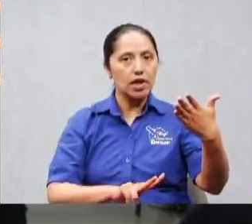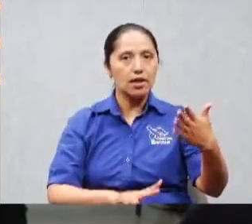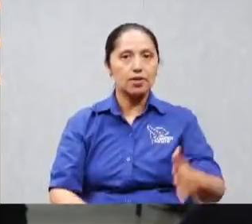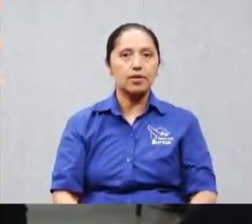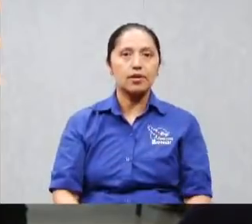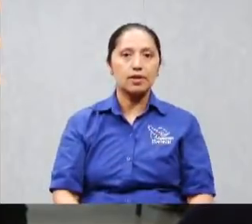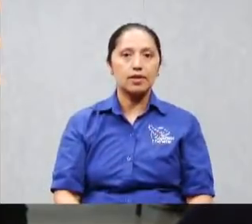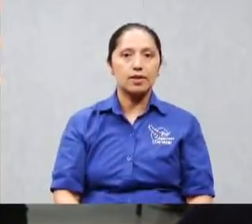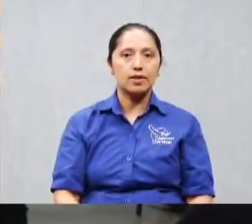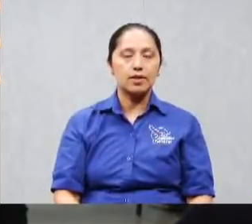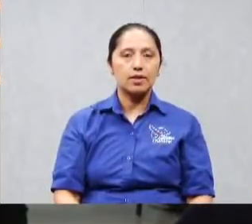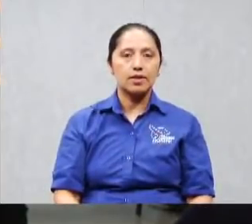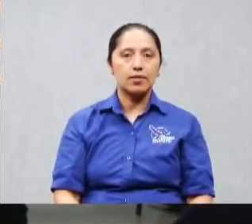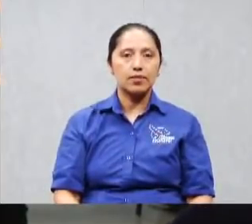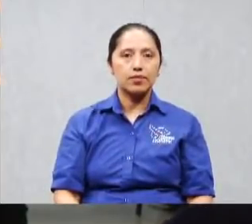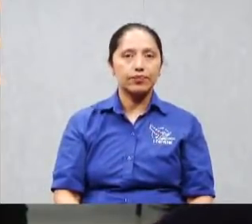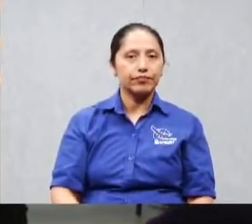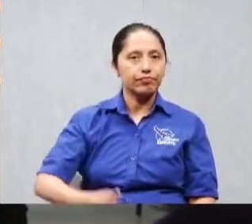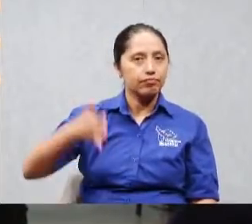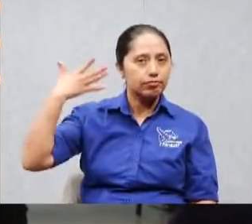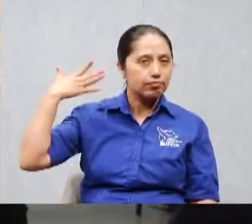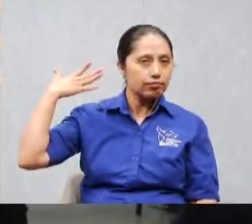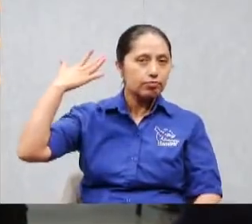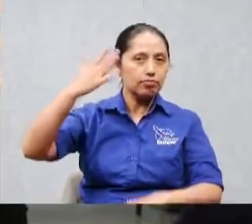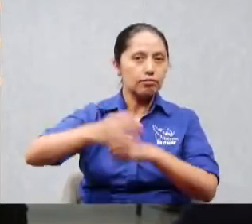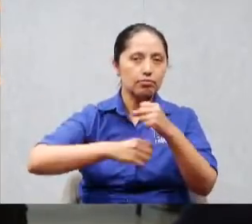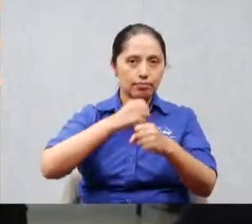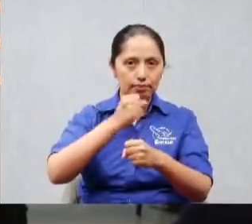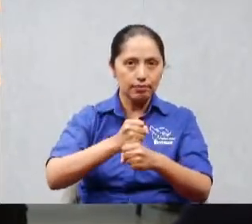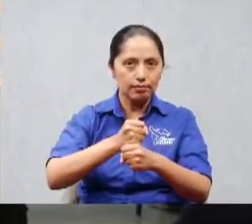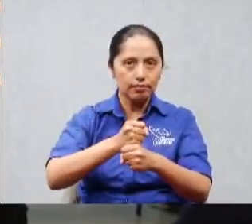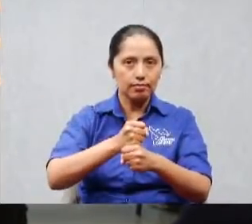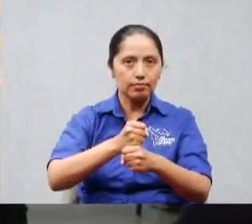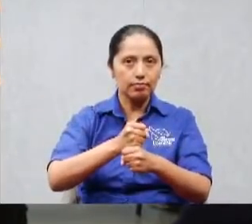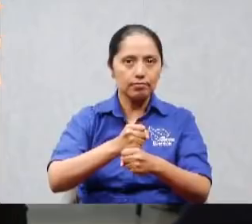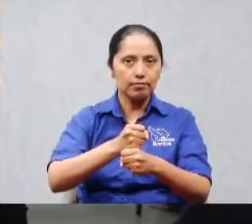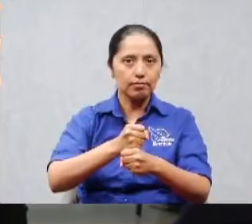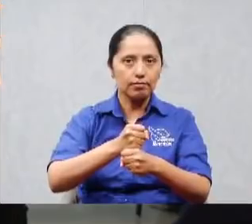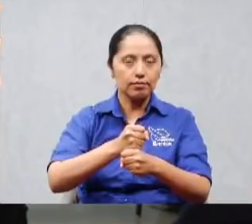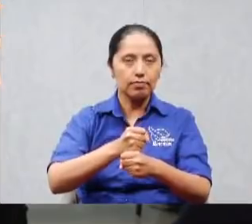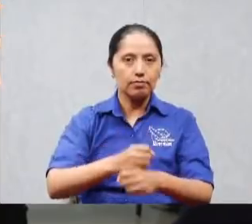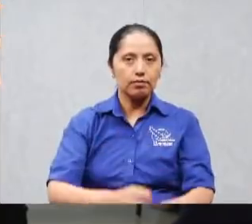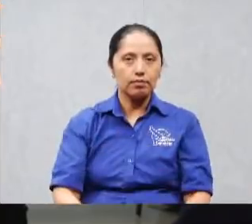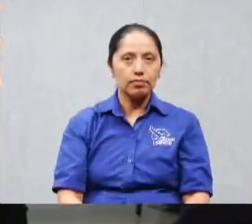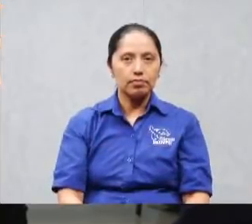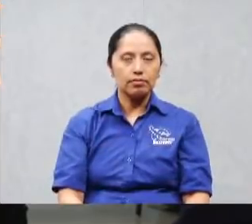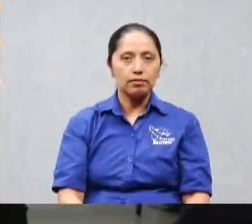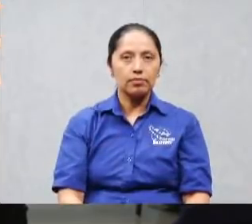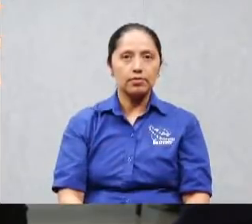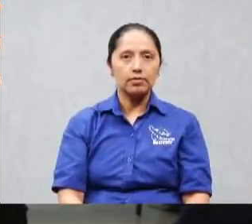tremenda hace un par de años se quemó la esta ¿cómo es que se llama?